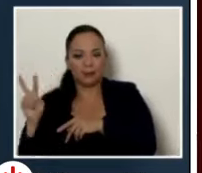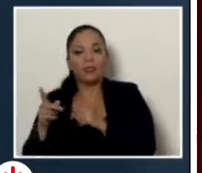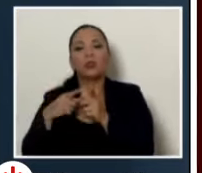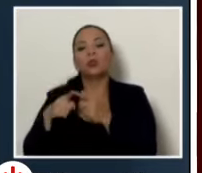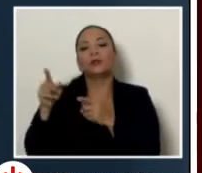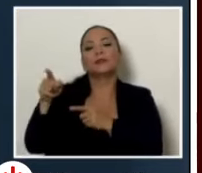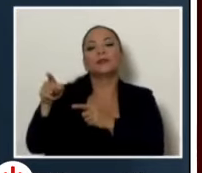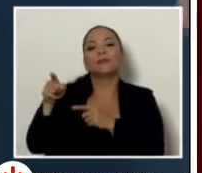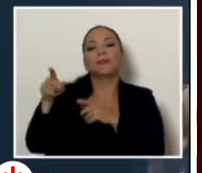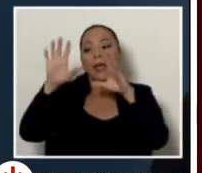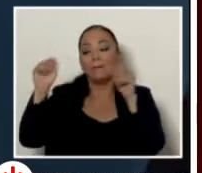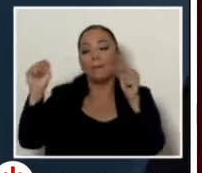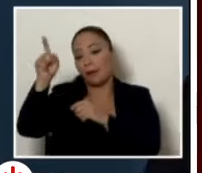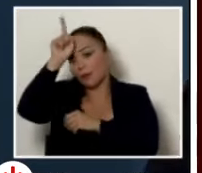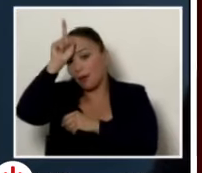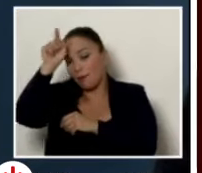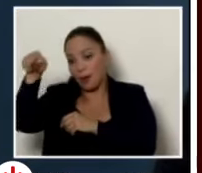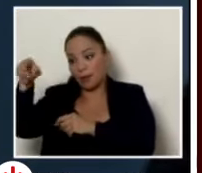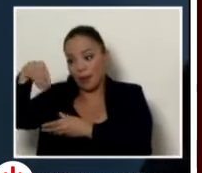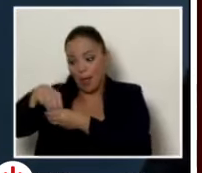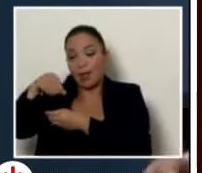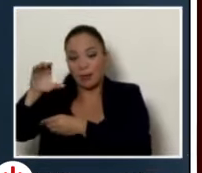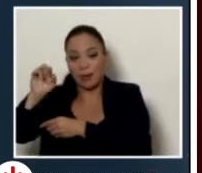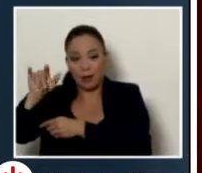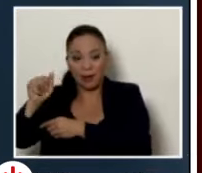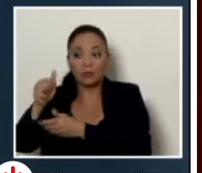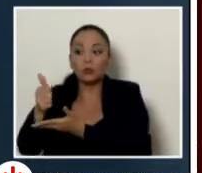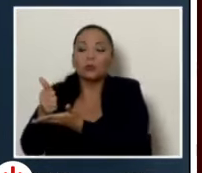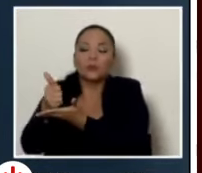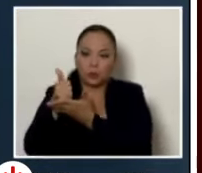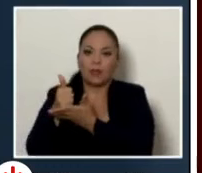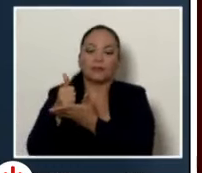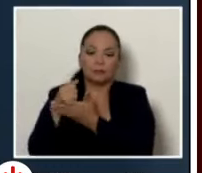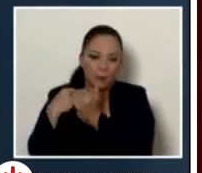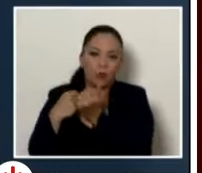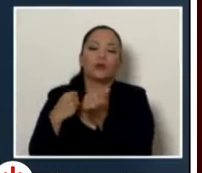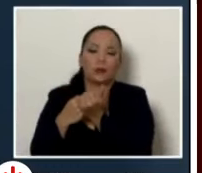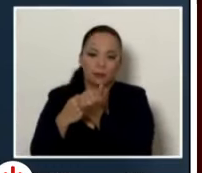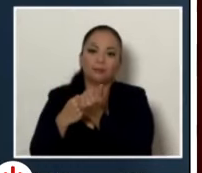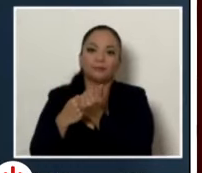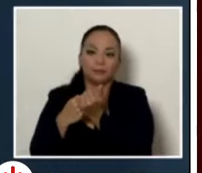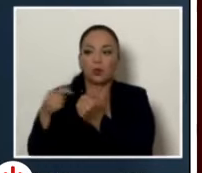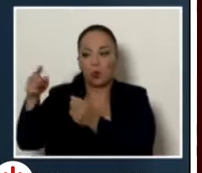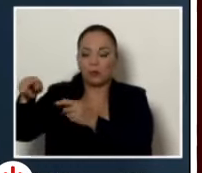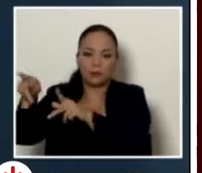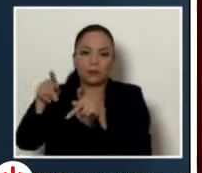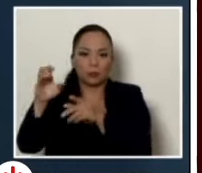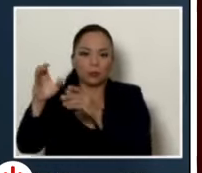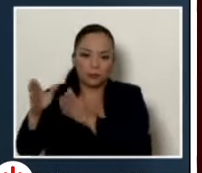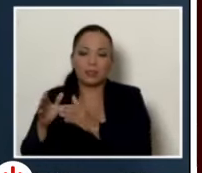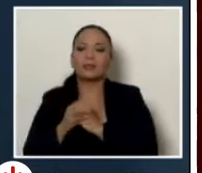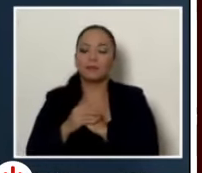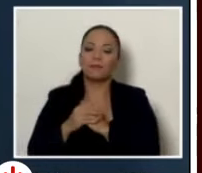Alemania en Caracas que nos presten auxilio consular ese favor diplomático nos